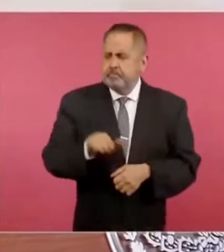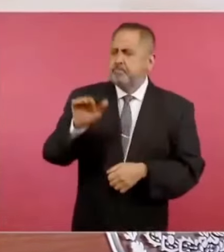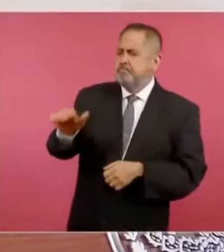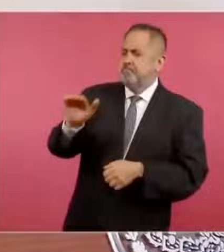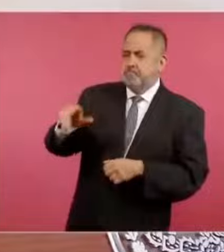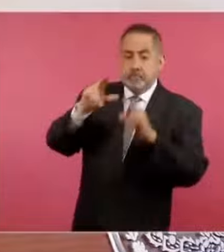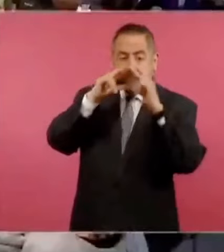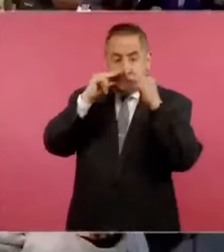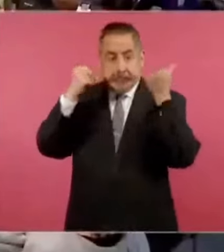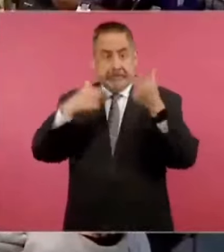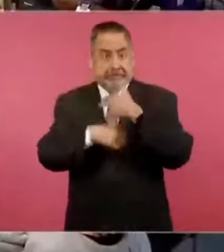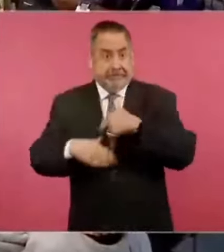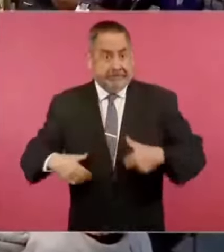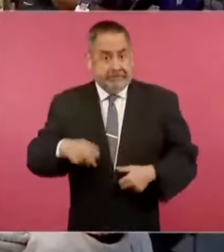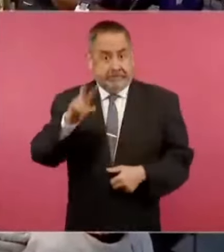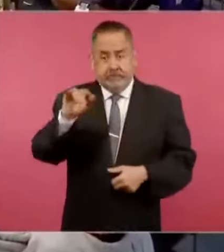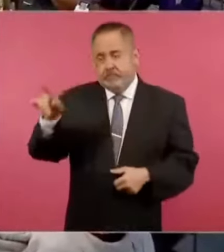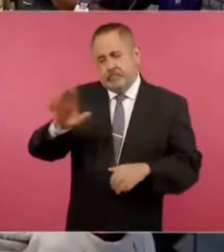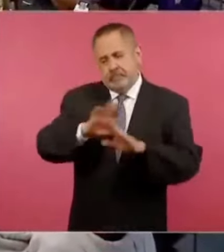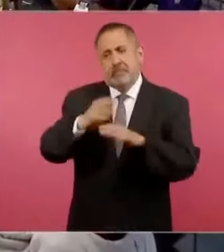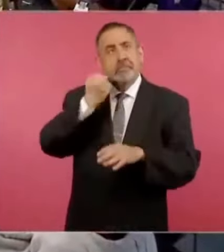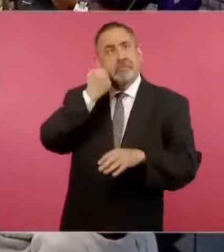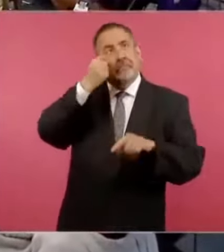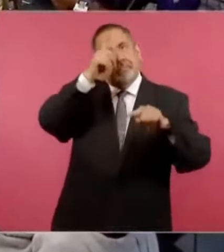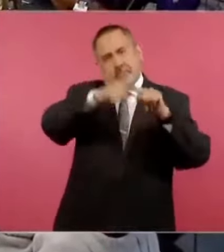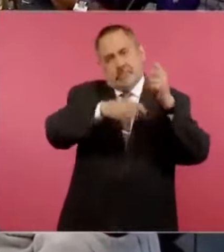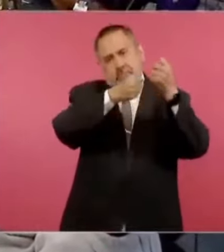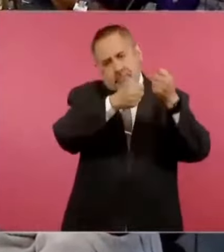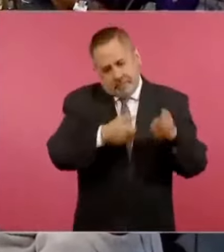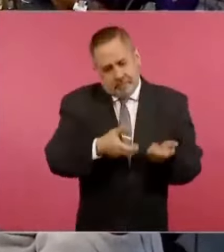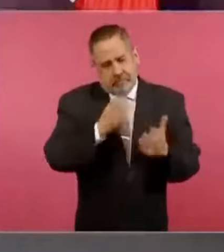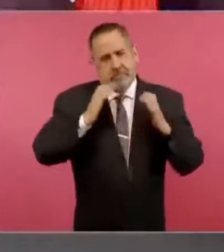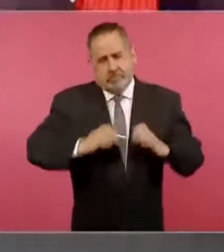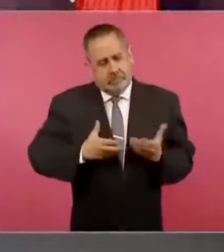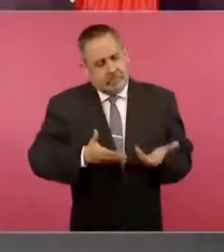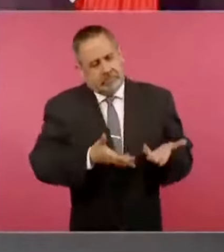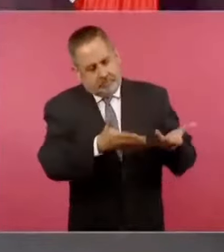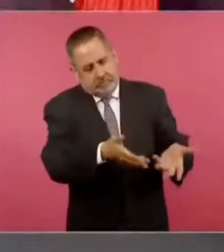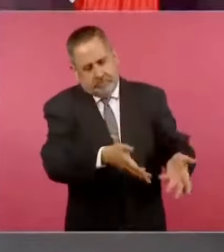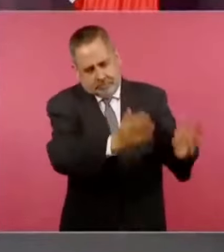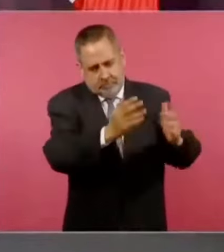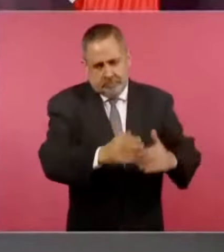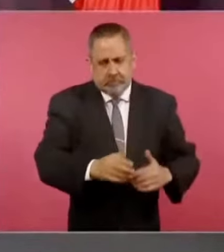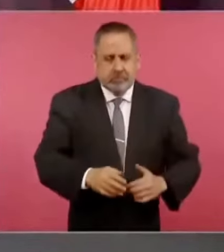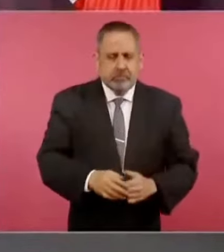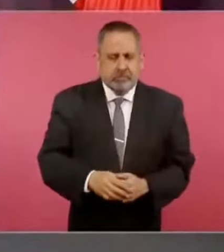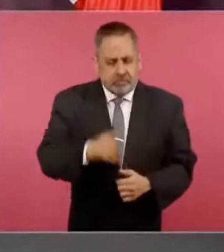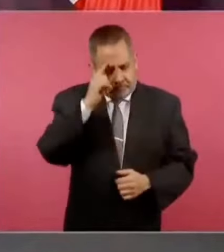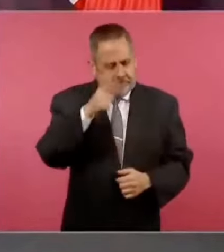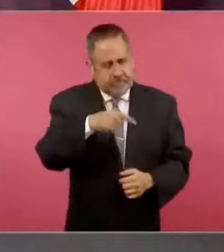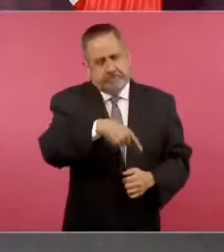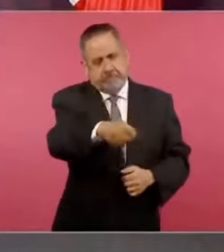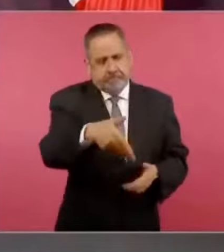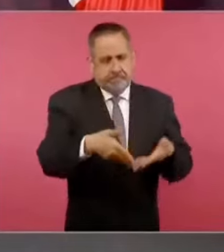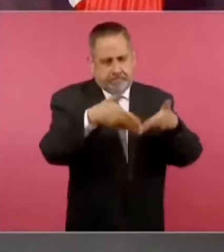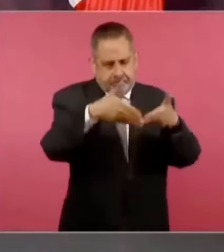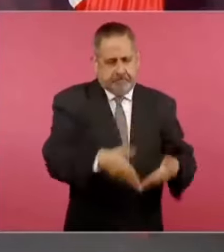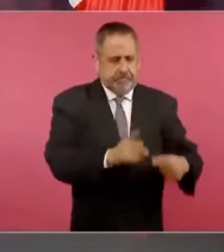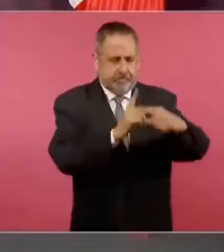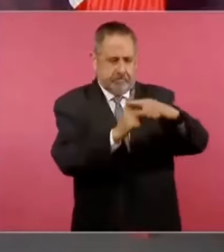bajarlos y darles cristiana sepultura,